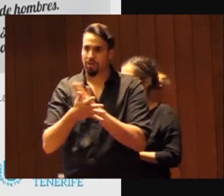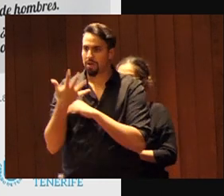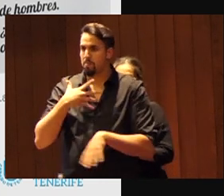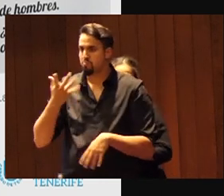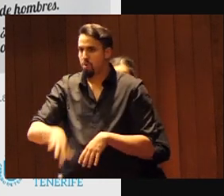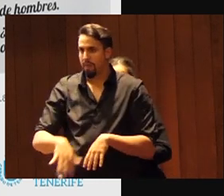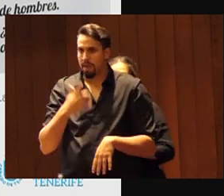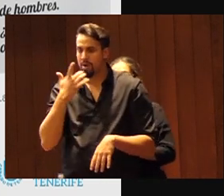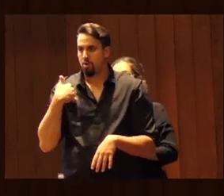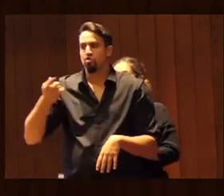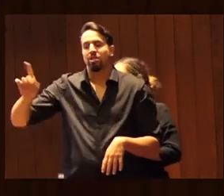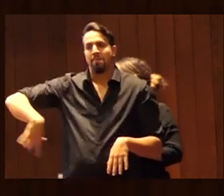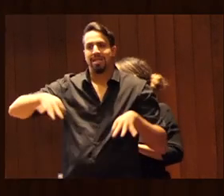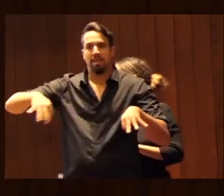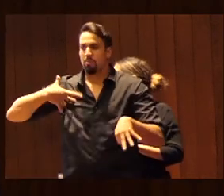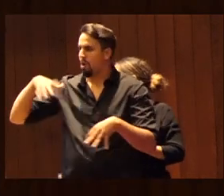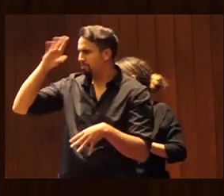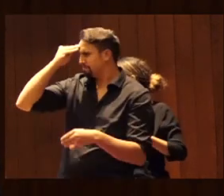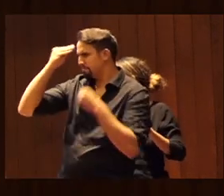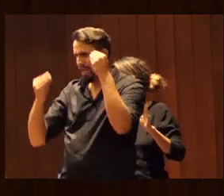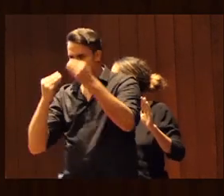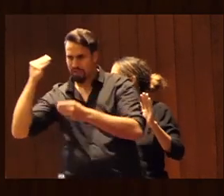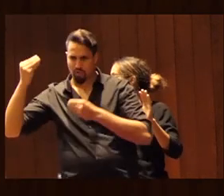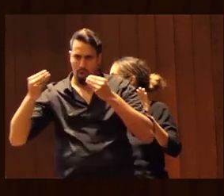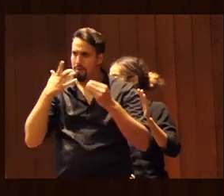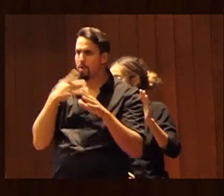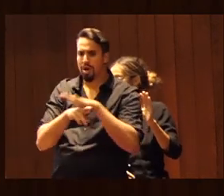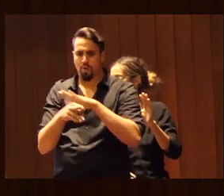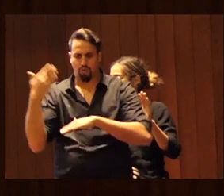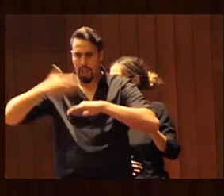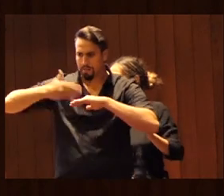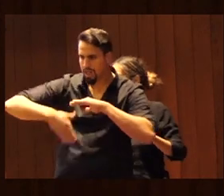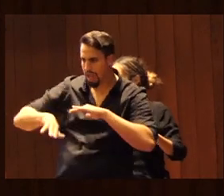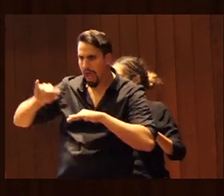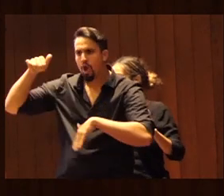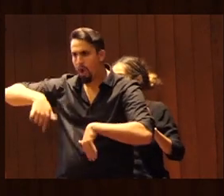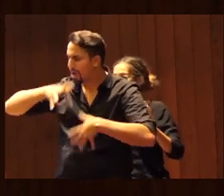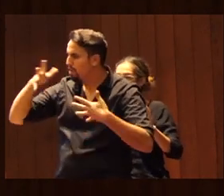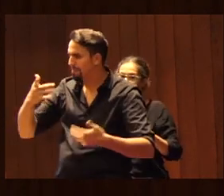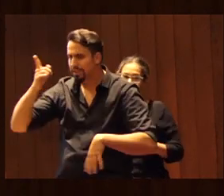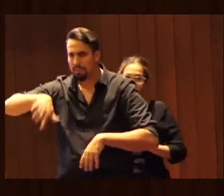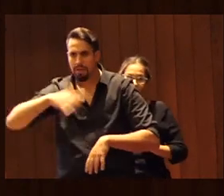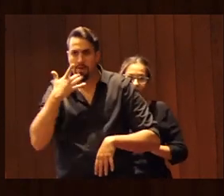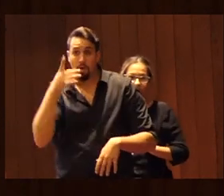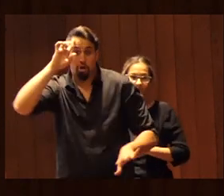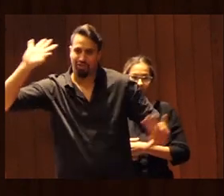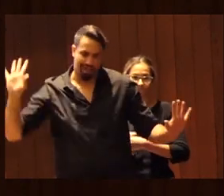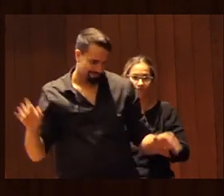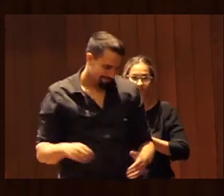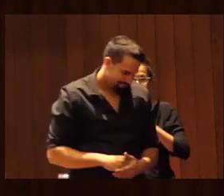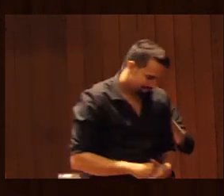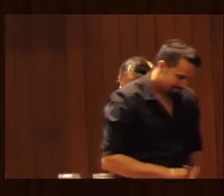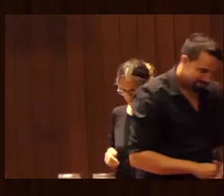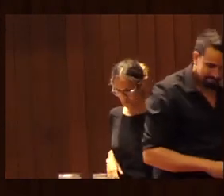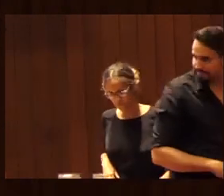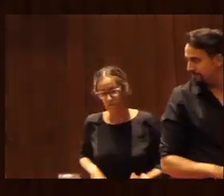oye yo también siempre soy muy comprensiva y pienso tienen recursos limitados hoy en día también las no sé ¿no? no